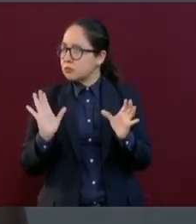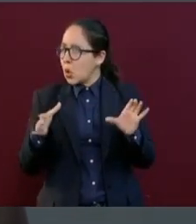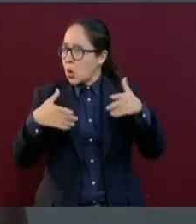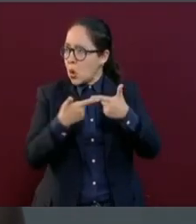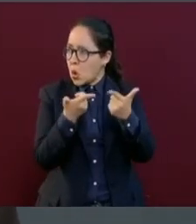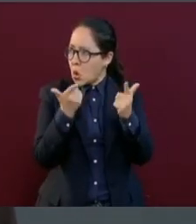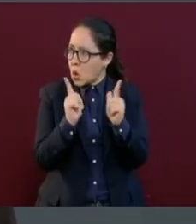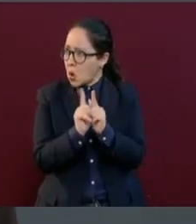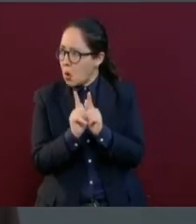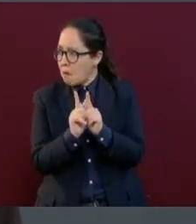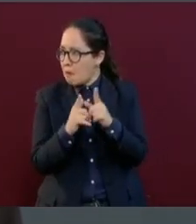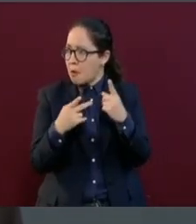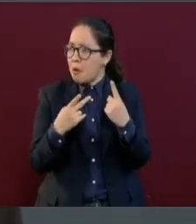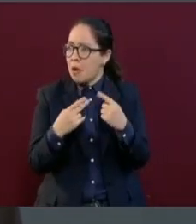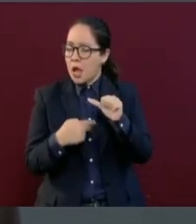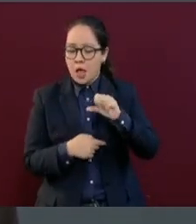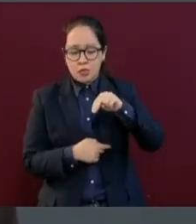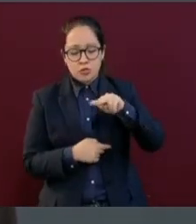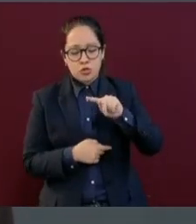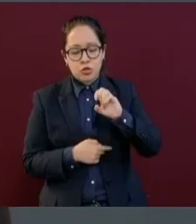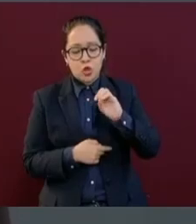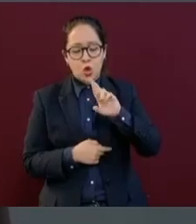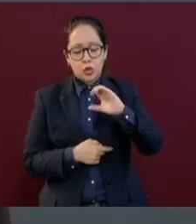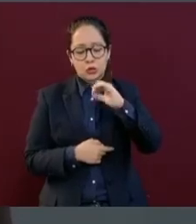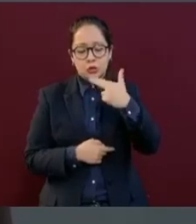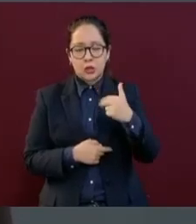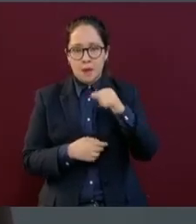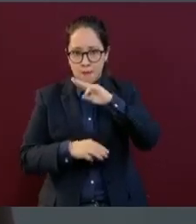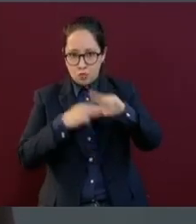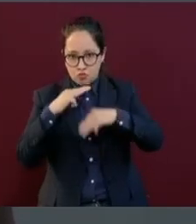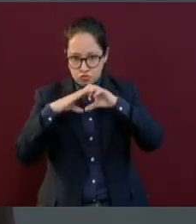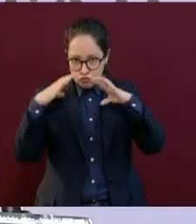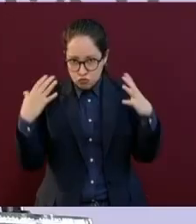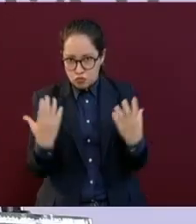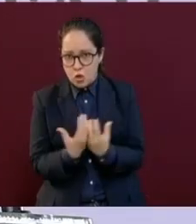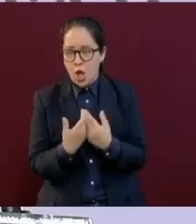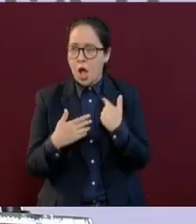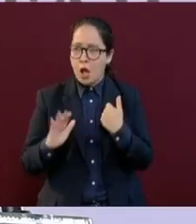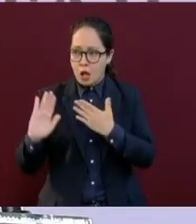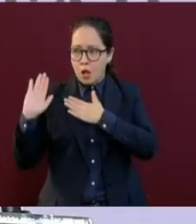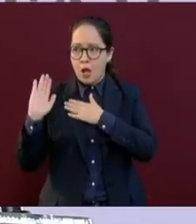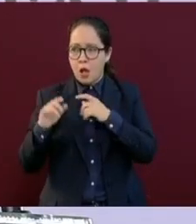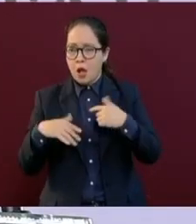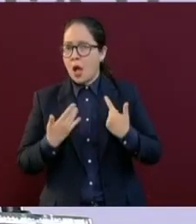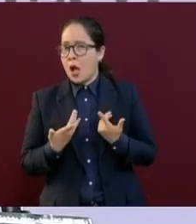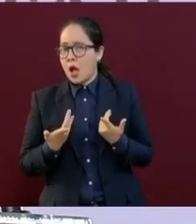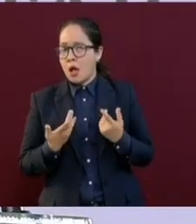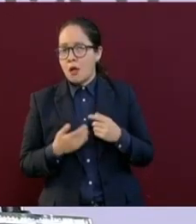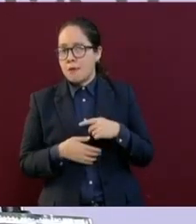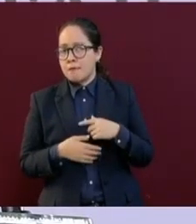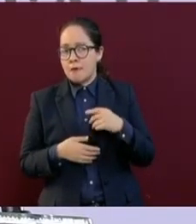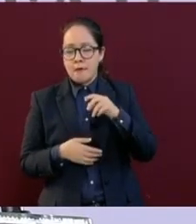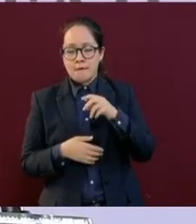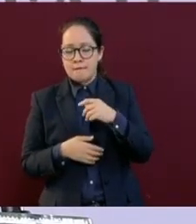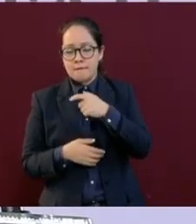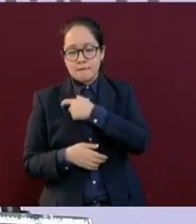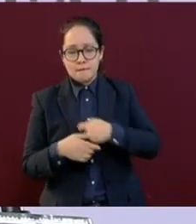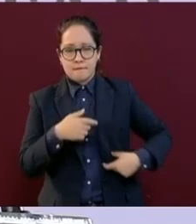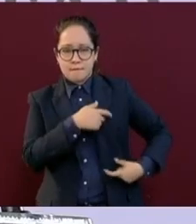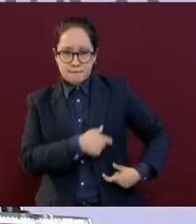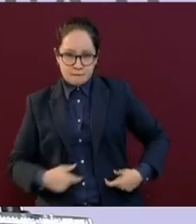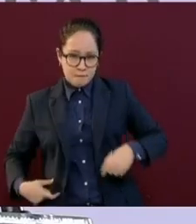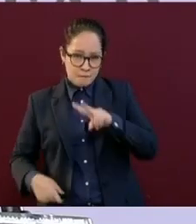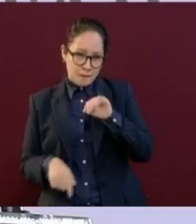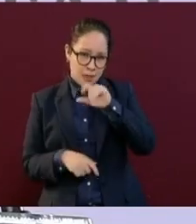mundial, yo soy del movimiento revolucionario Francisco Villa, yo soy del